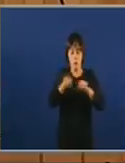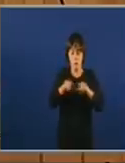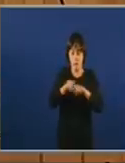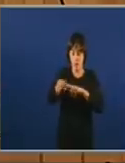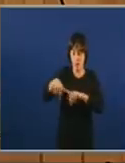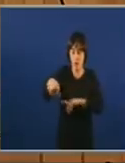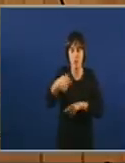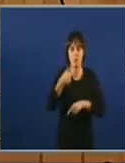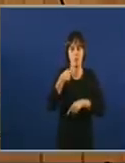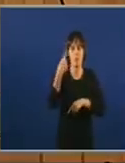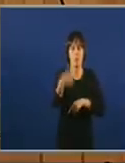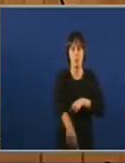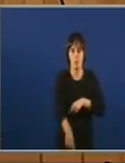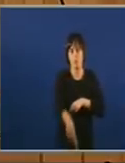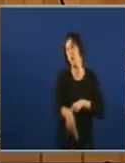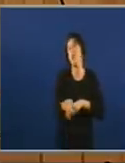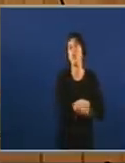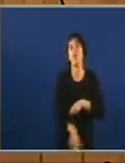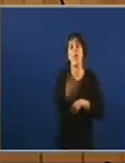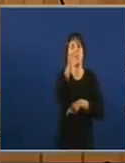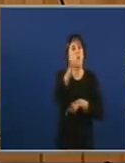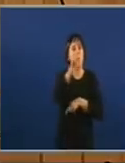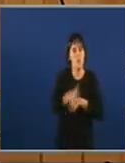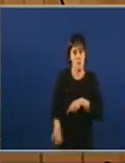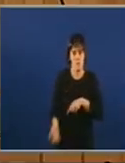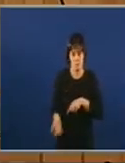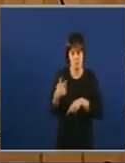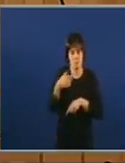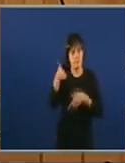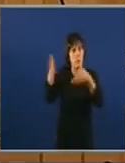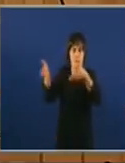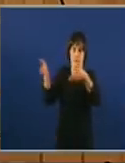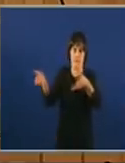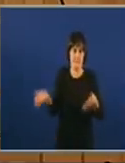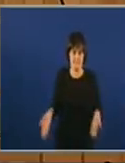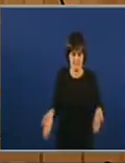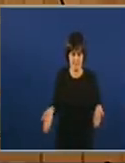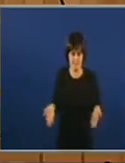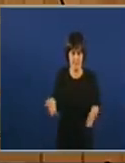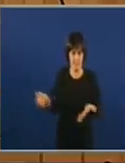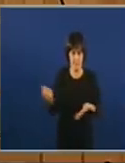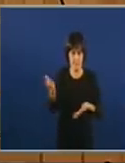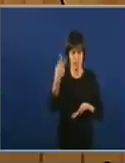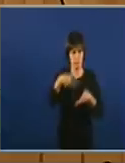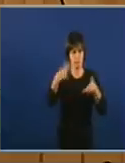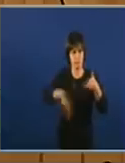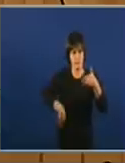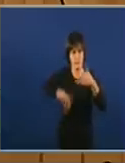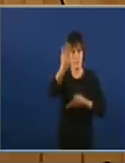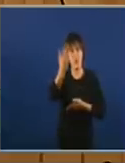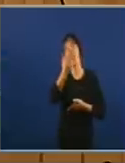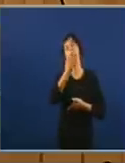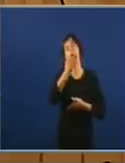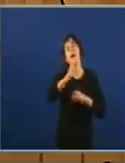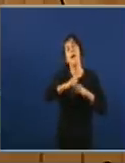perdida de Vilanova da Rousa. Eu recomendolle que vexe a reportaxe María Blanca de